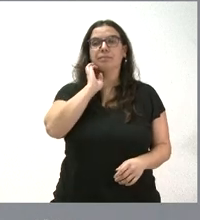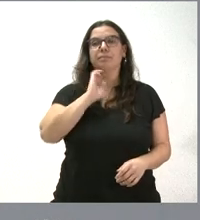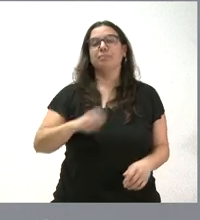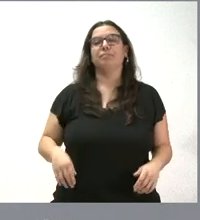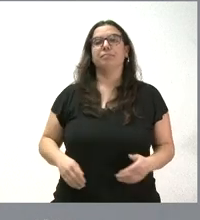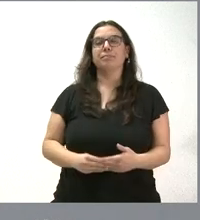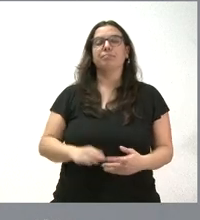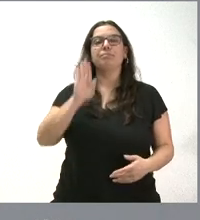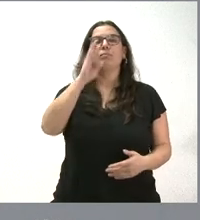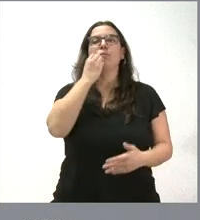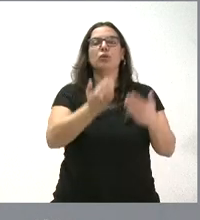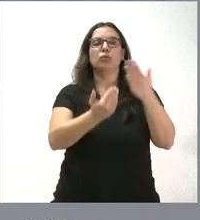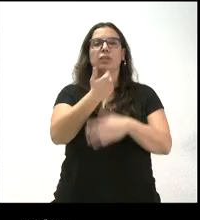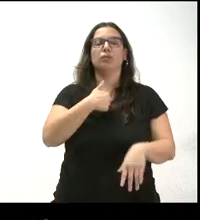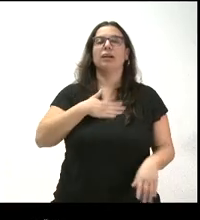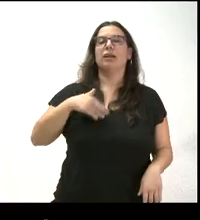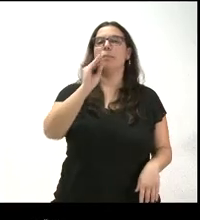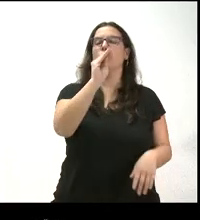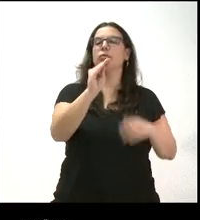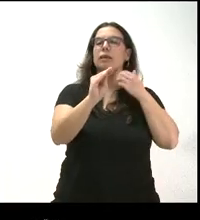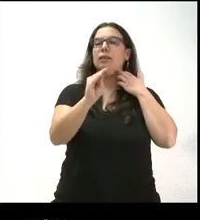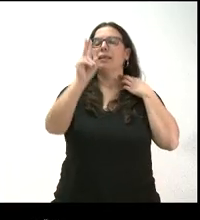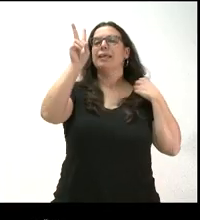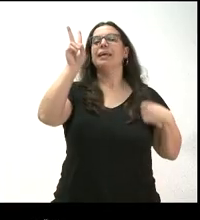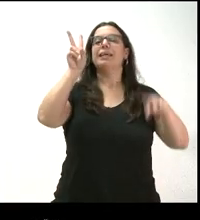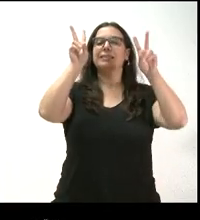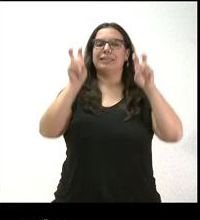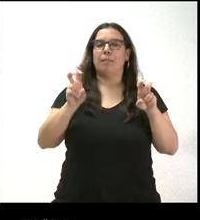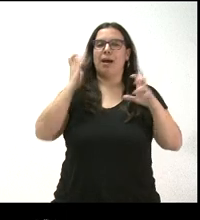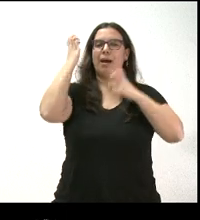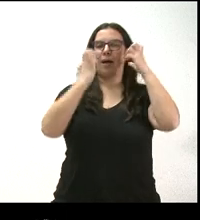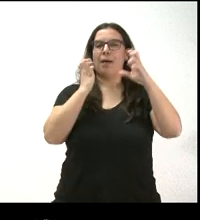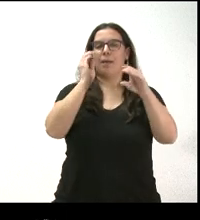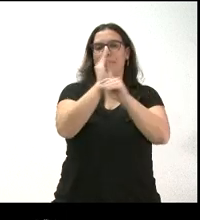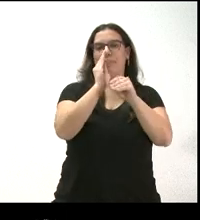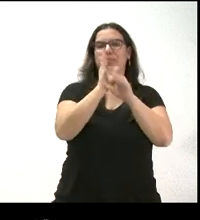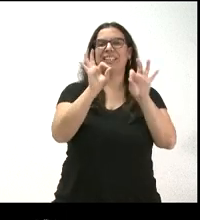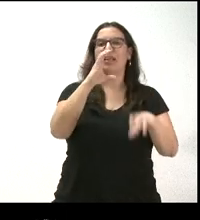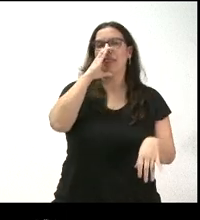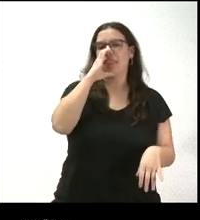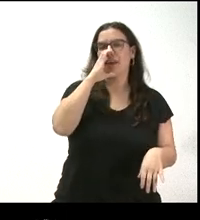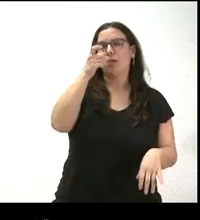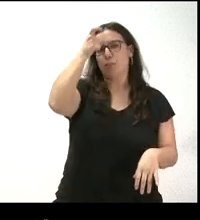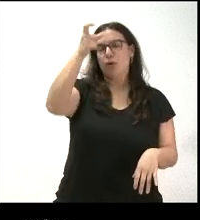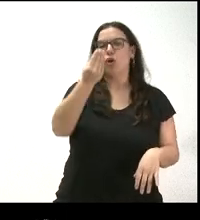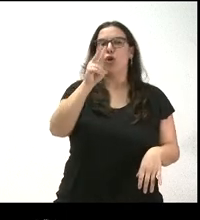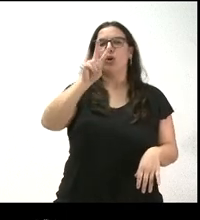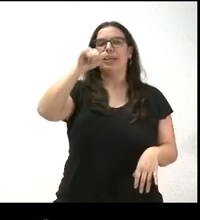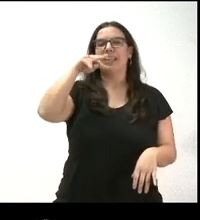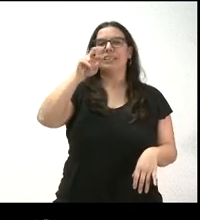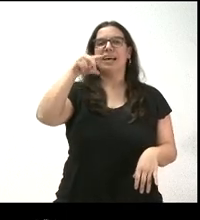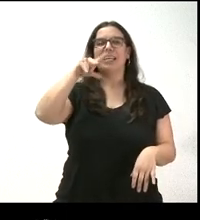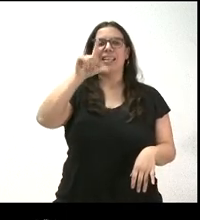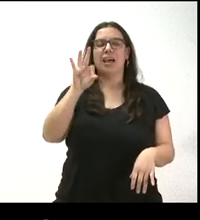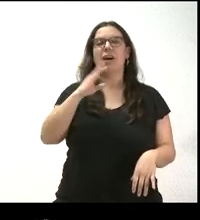Quería preguntarle sobre el tema de la explotación ganadera de cerdos de Quintanilla del Coco. Usted acaba